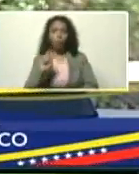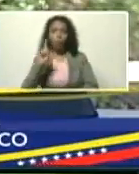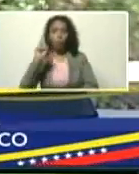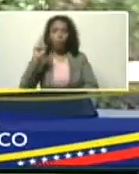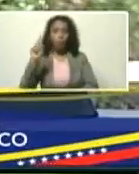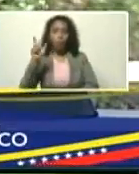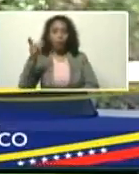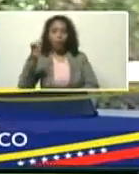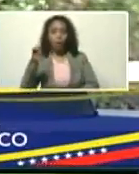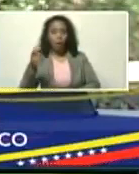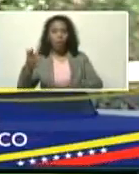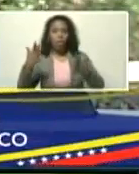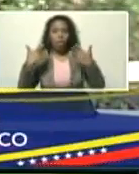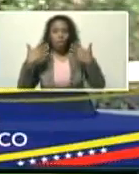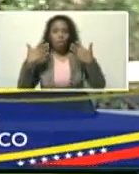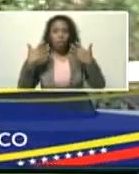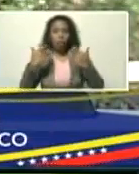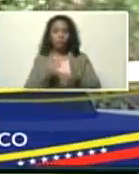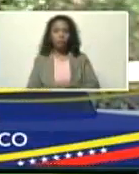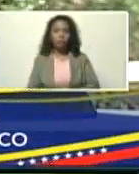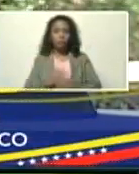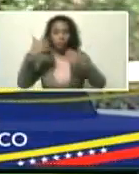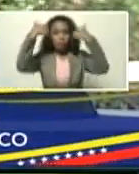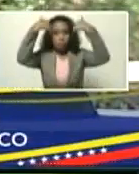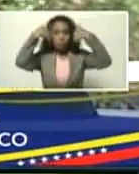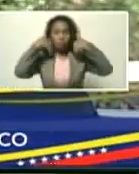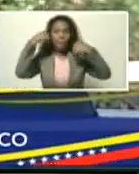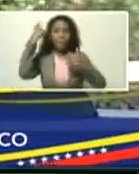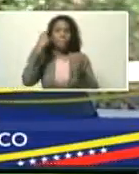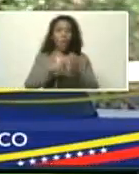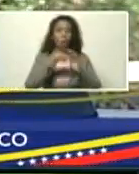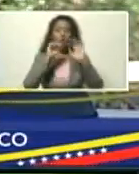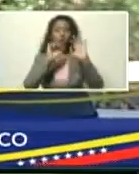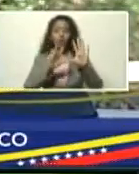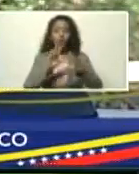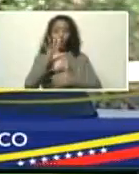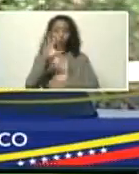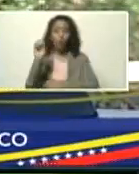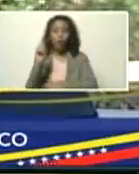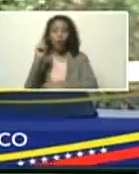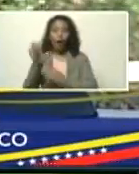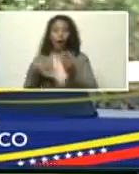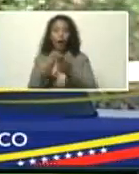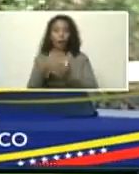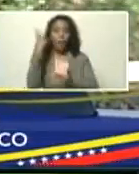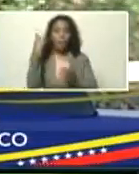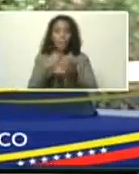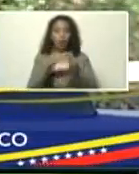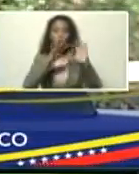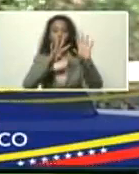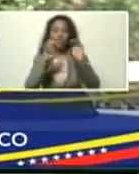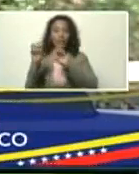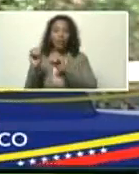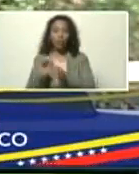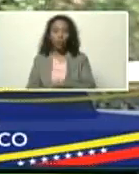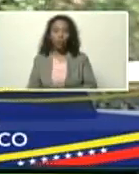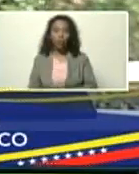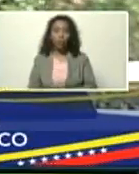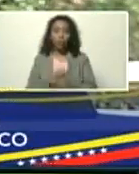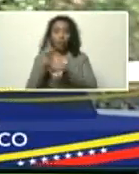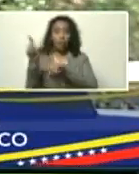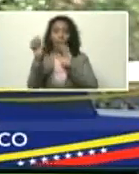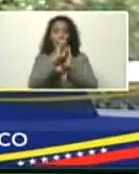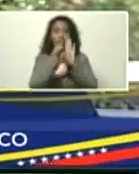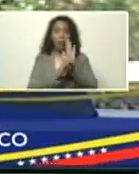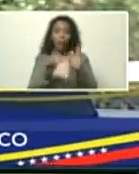grados centígrados, desde 1850, a 1900, esa etapa,